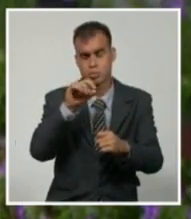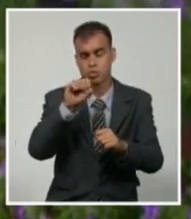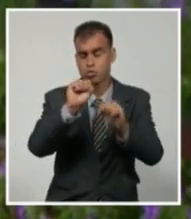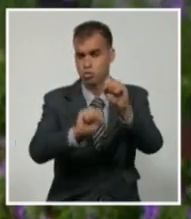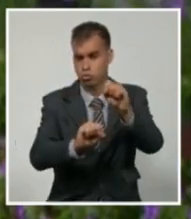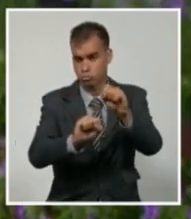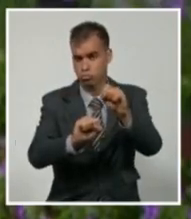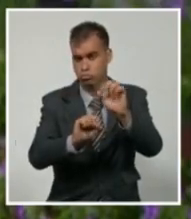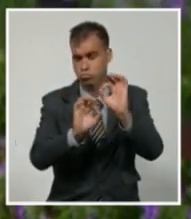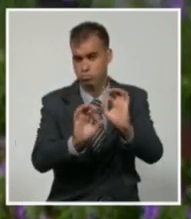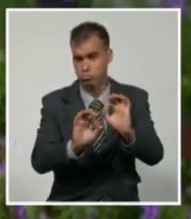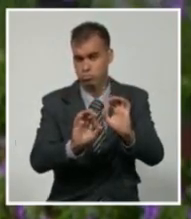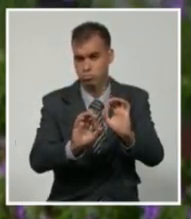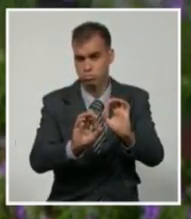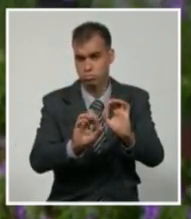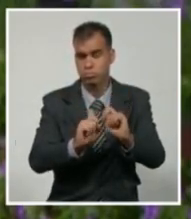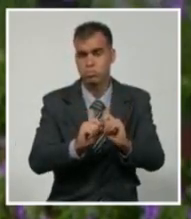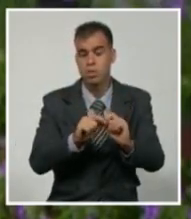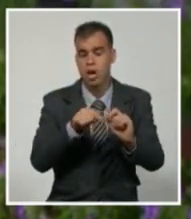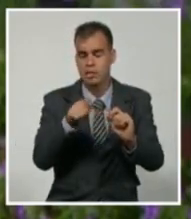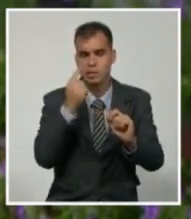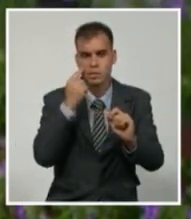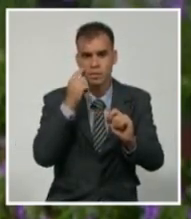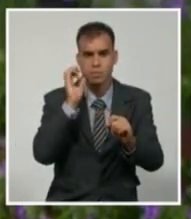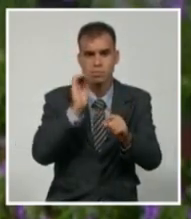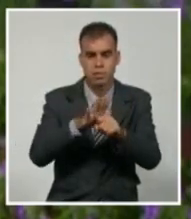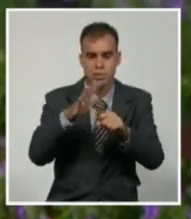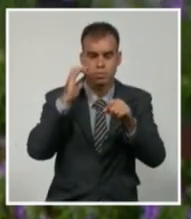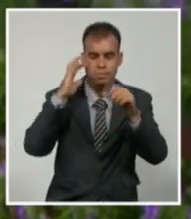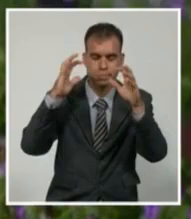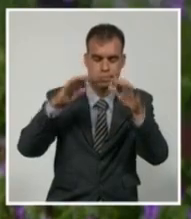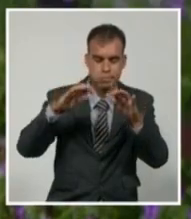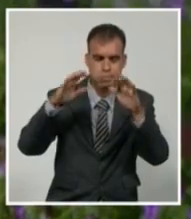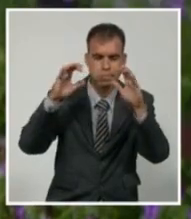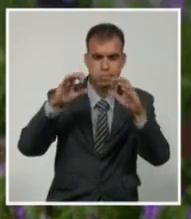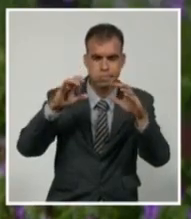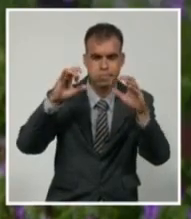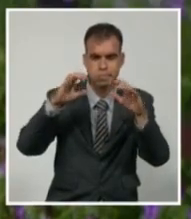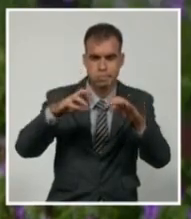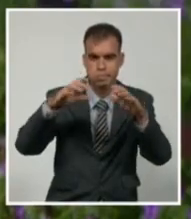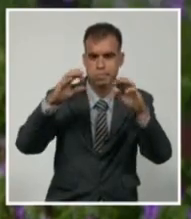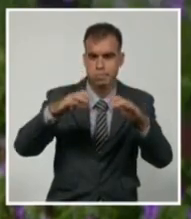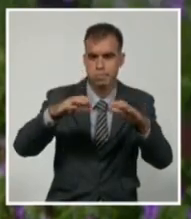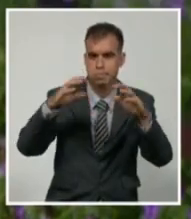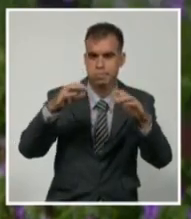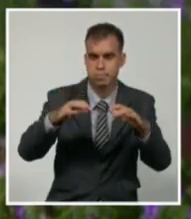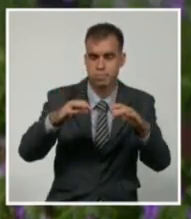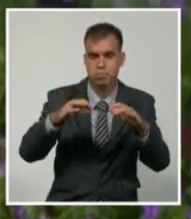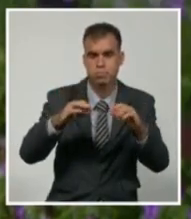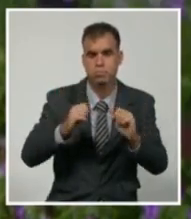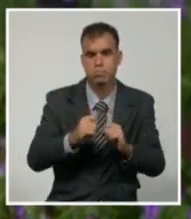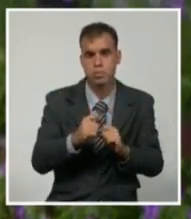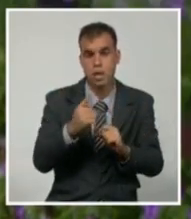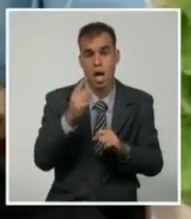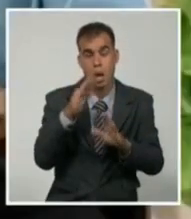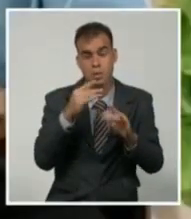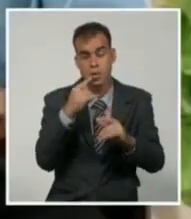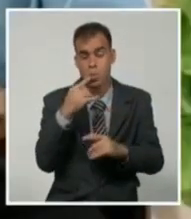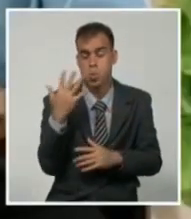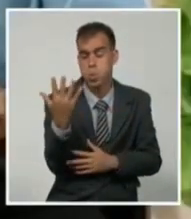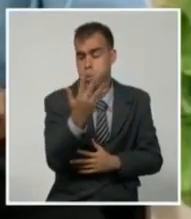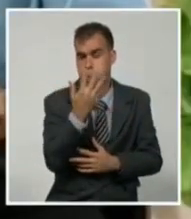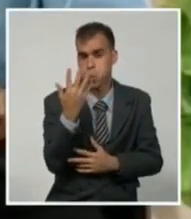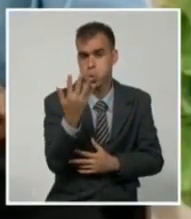Y allí han comenzado a deteriorarse las condiciones climatológicas, la situación del tiempo allí, ya se sienten algunas ráfagas de viento